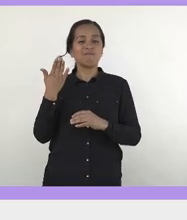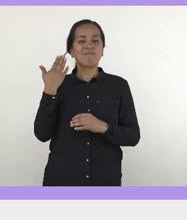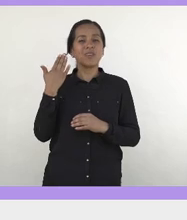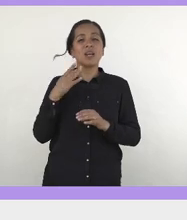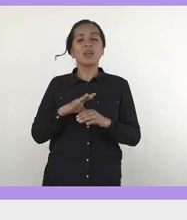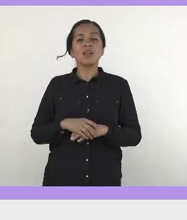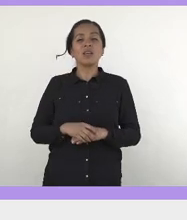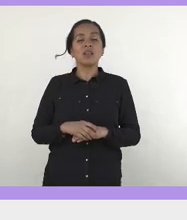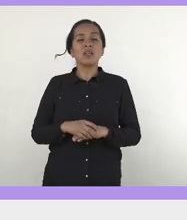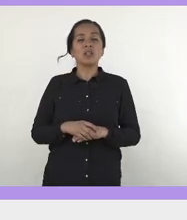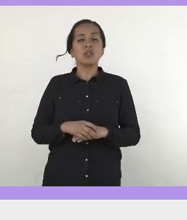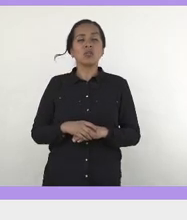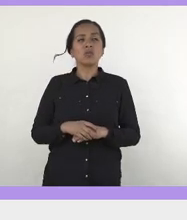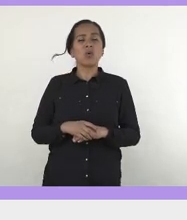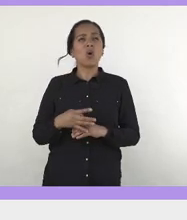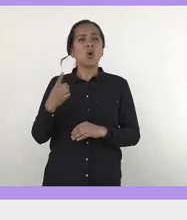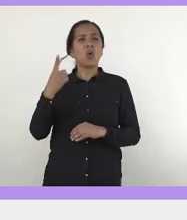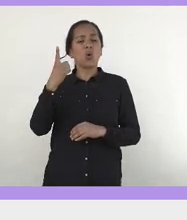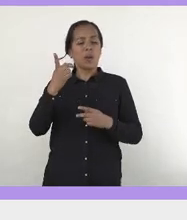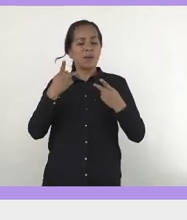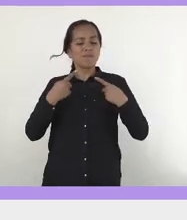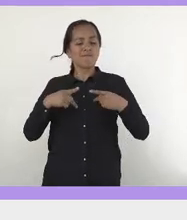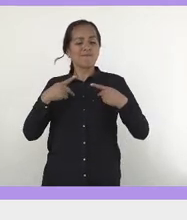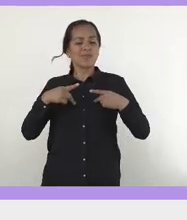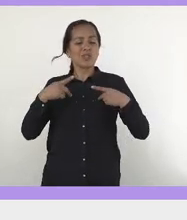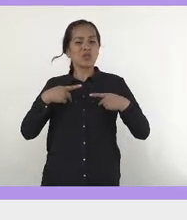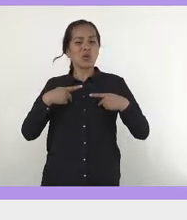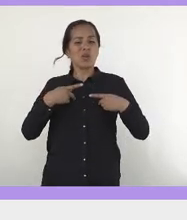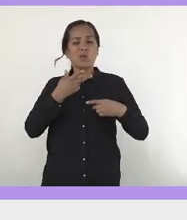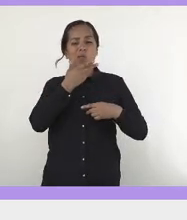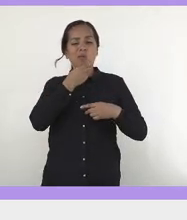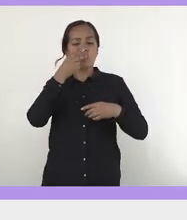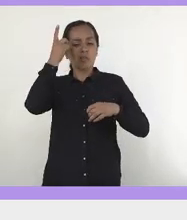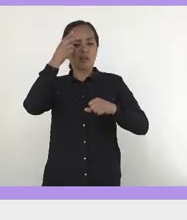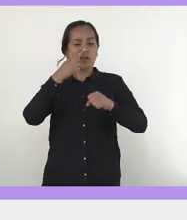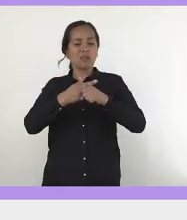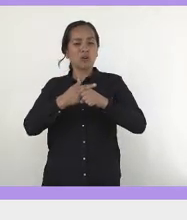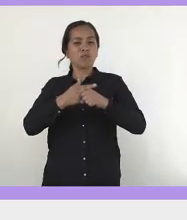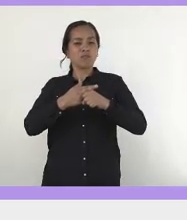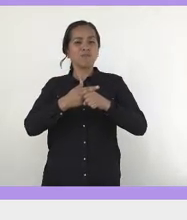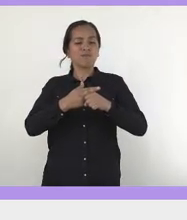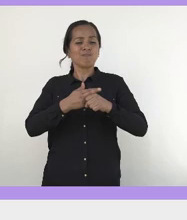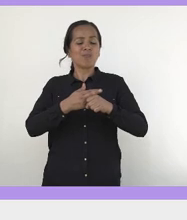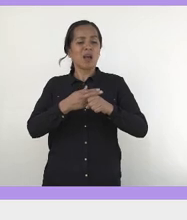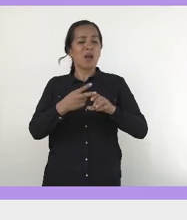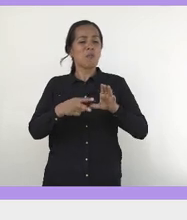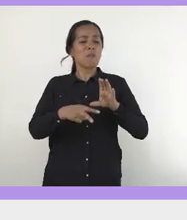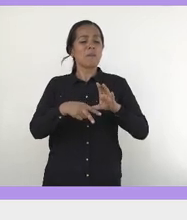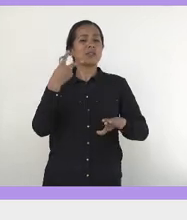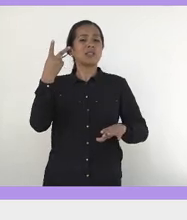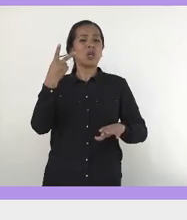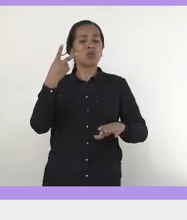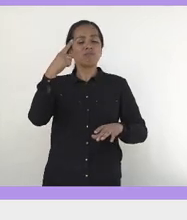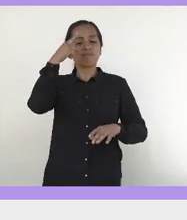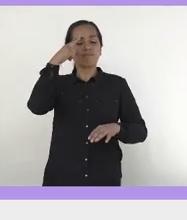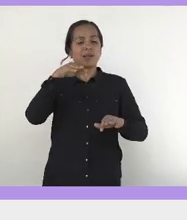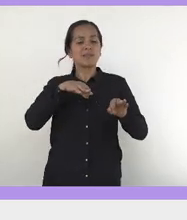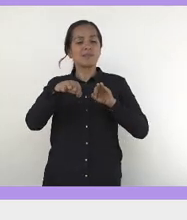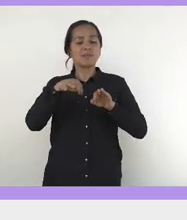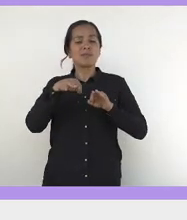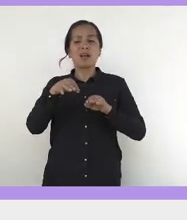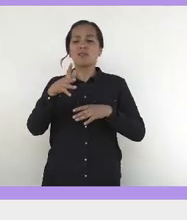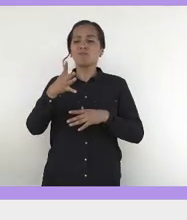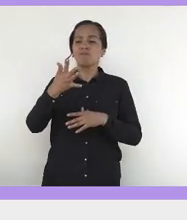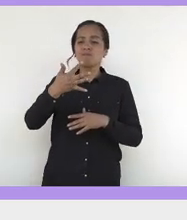uno de los directivos estaba buscando, se había desocupado una vacante, y él estaba buscando